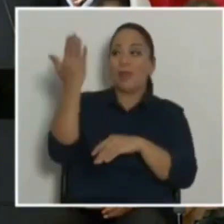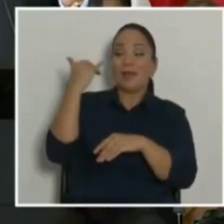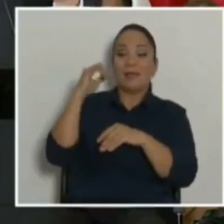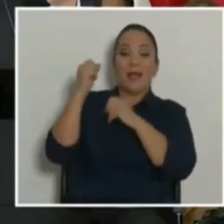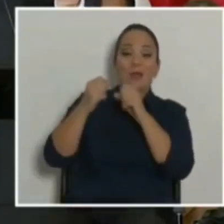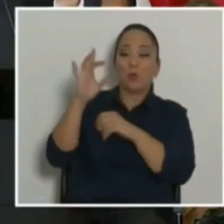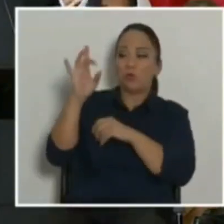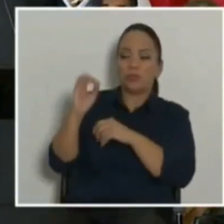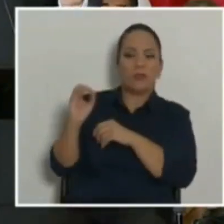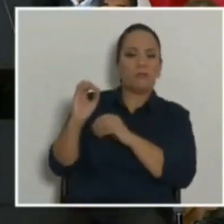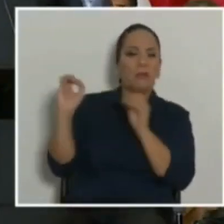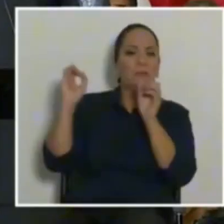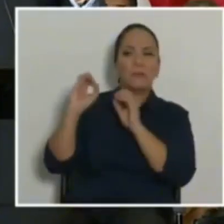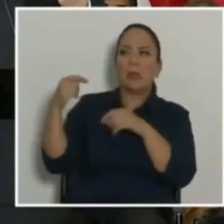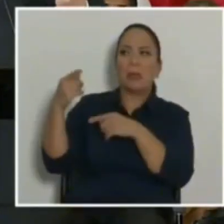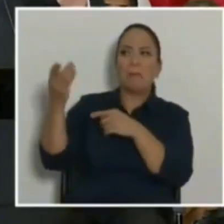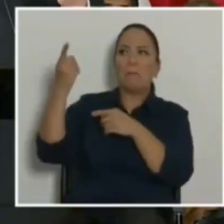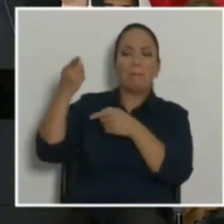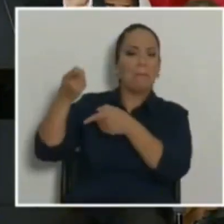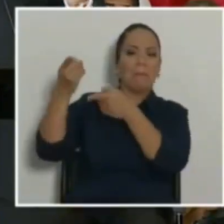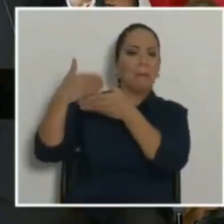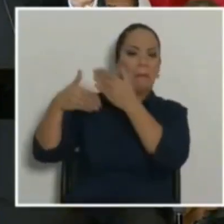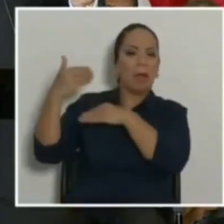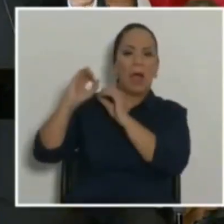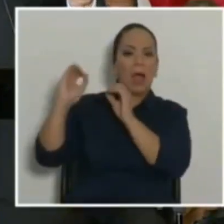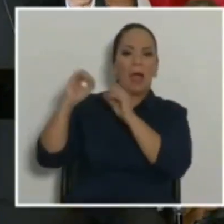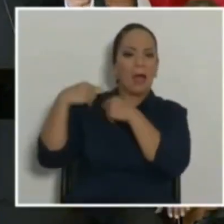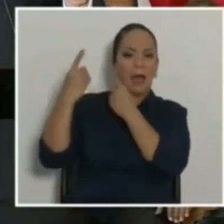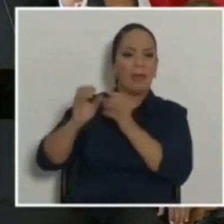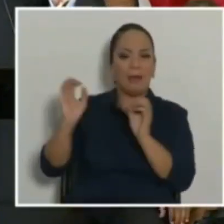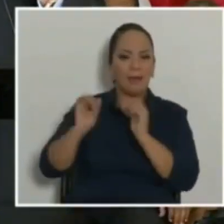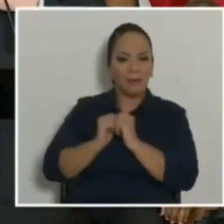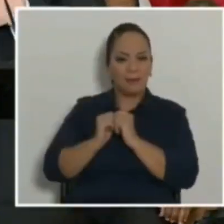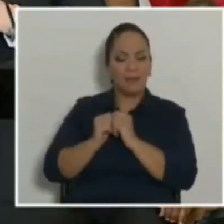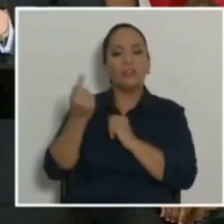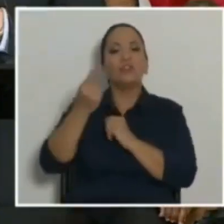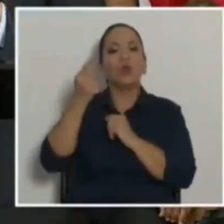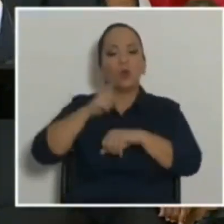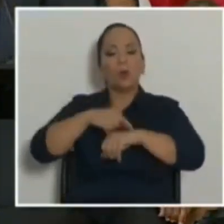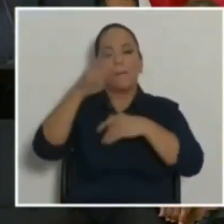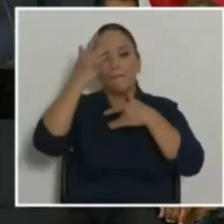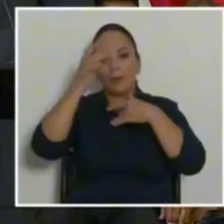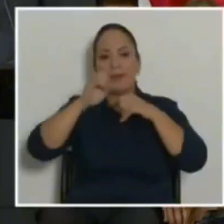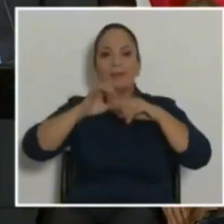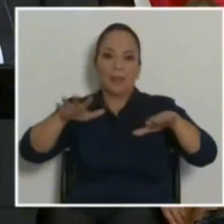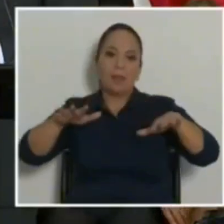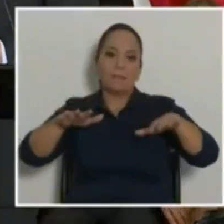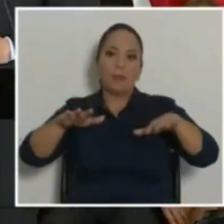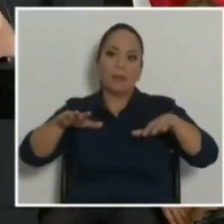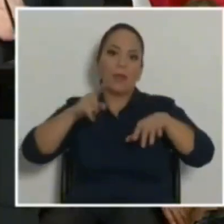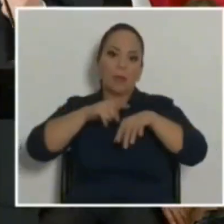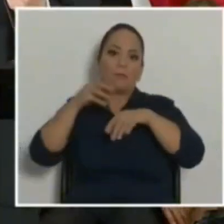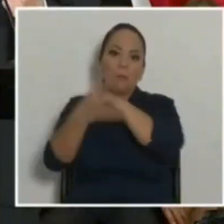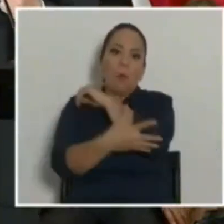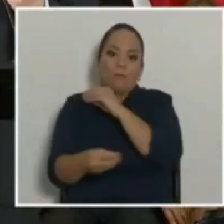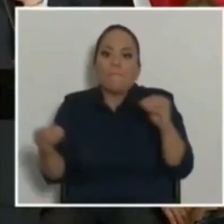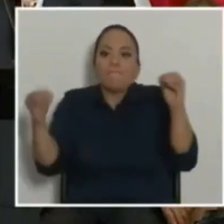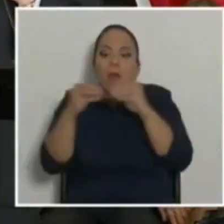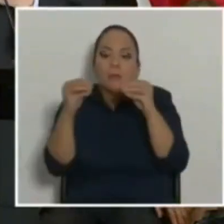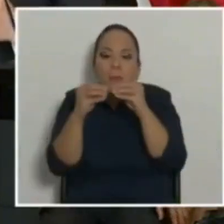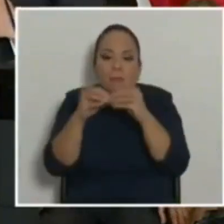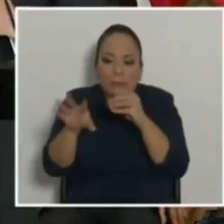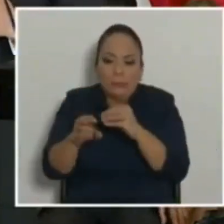movimientos significativos en los índices de pobreza, excepto en la pandemia, cuando se movieron en la dirección equivocada. Entonces,